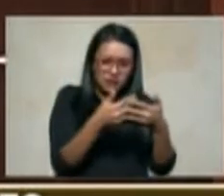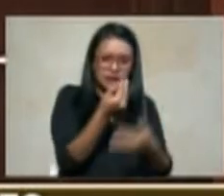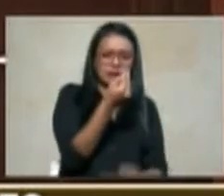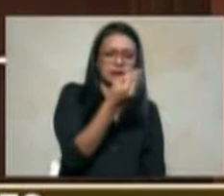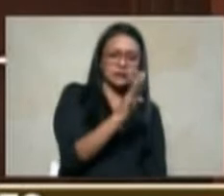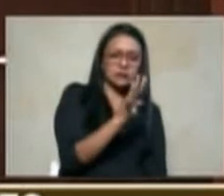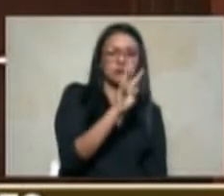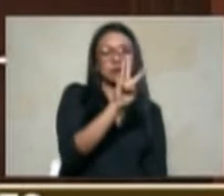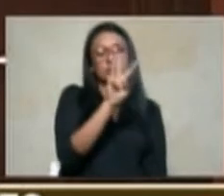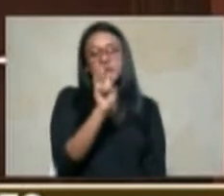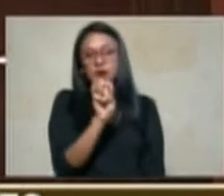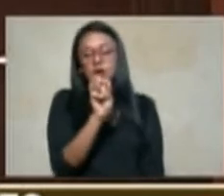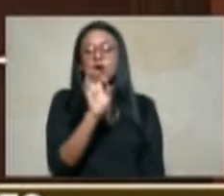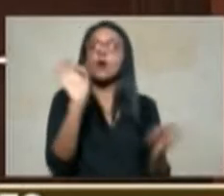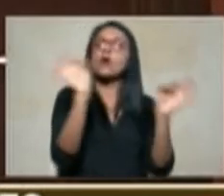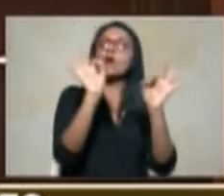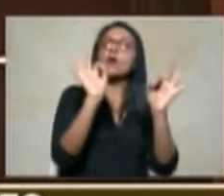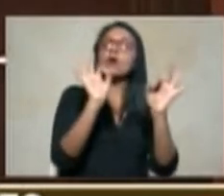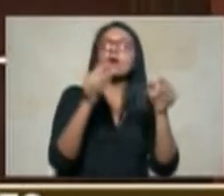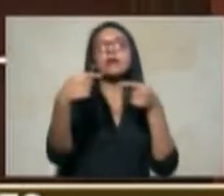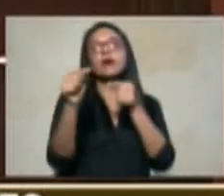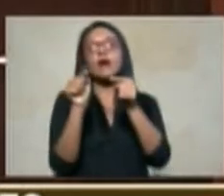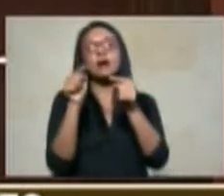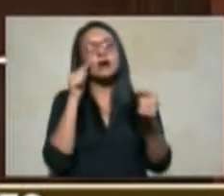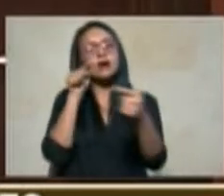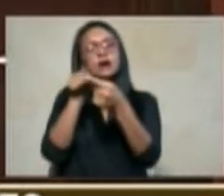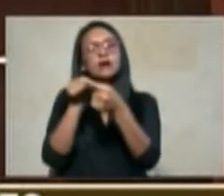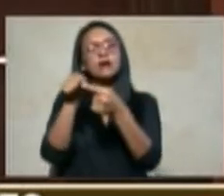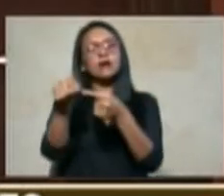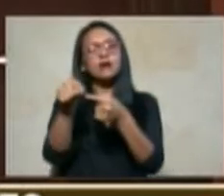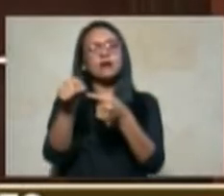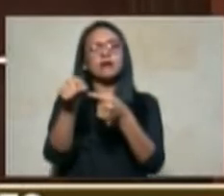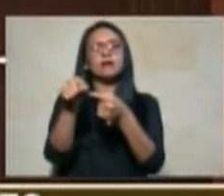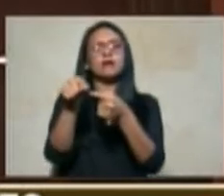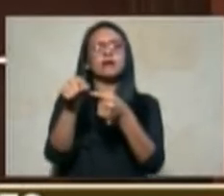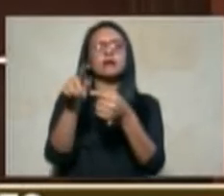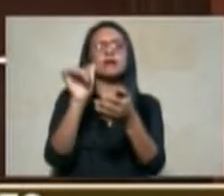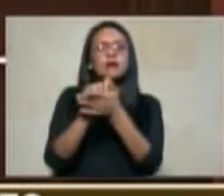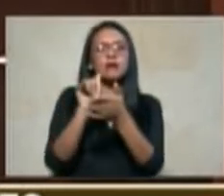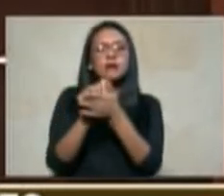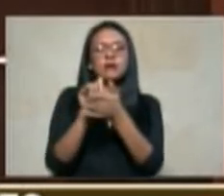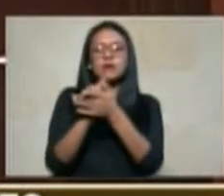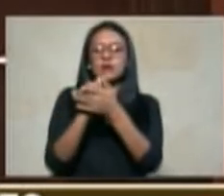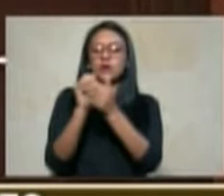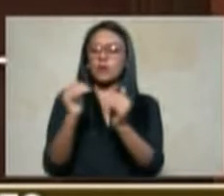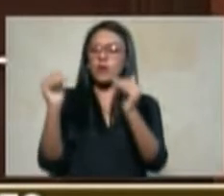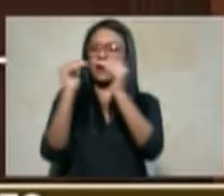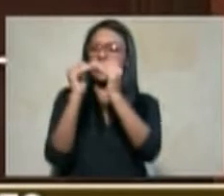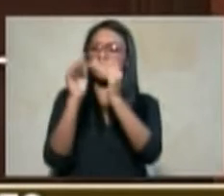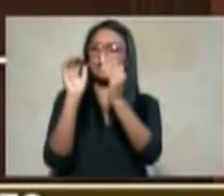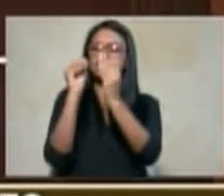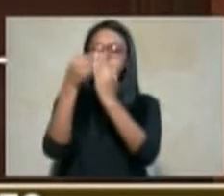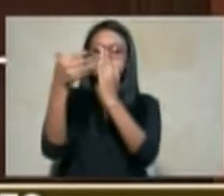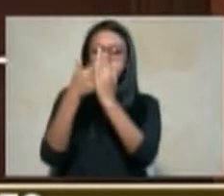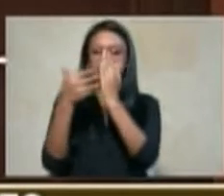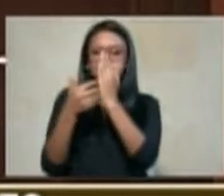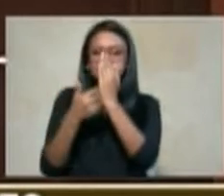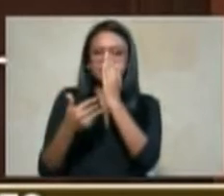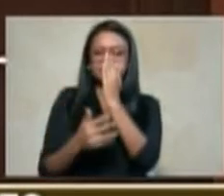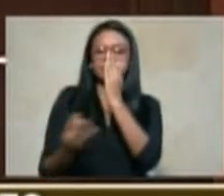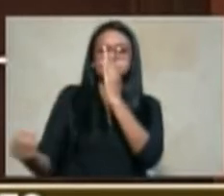ha de ser sobre la casuística puntual que puede revertir o que puede revestir perdón